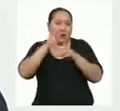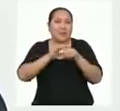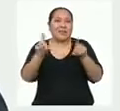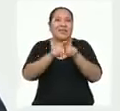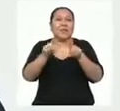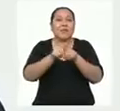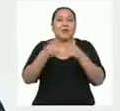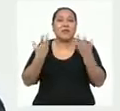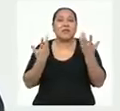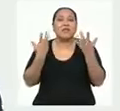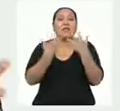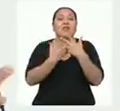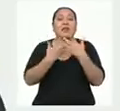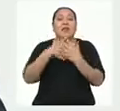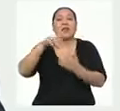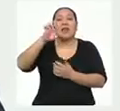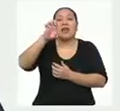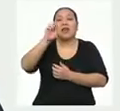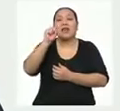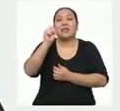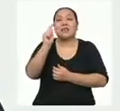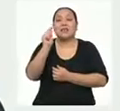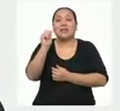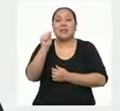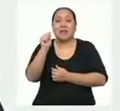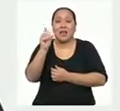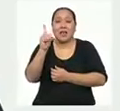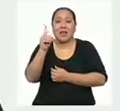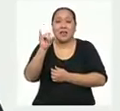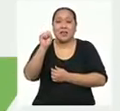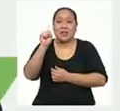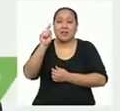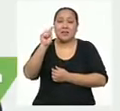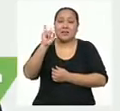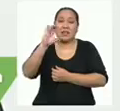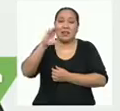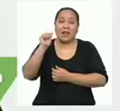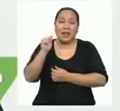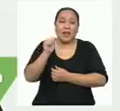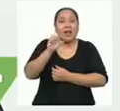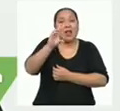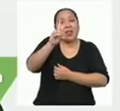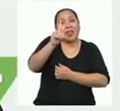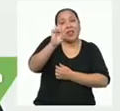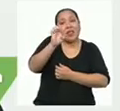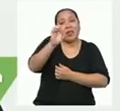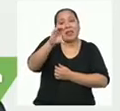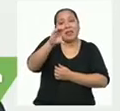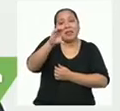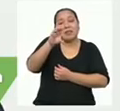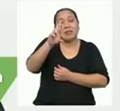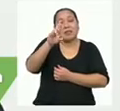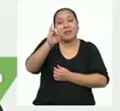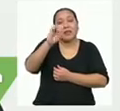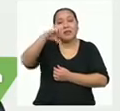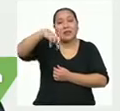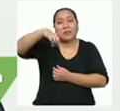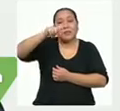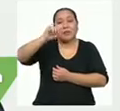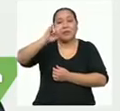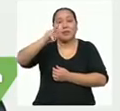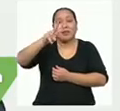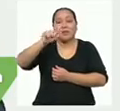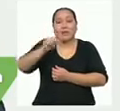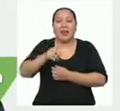estadística descriptiva. Como hemos visto, este tipo de estadística lo que busca es describir las características